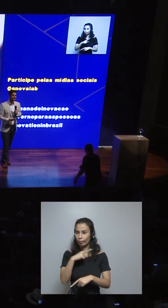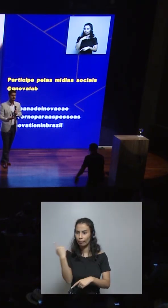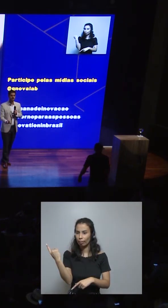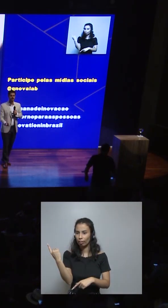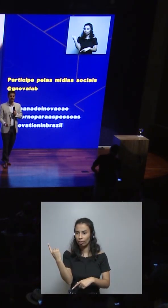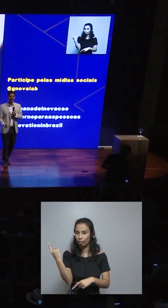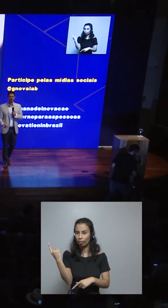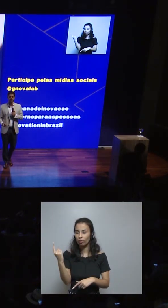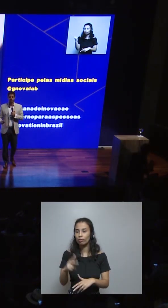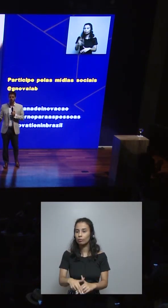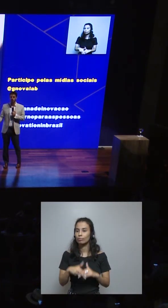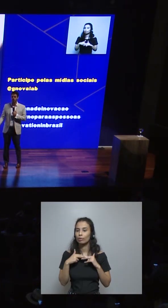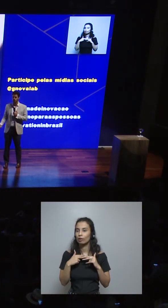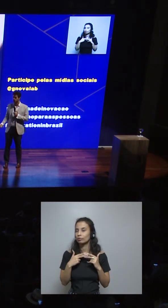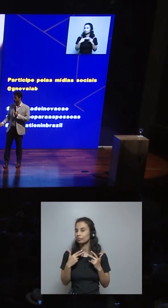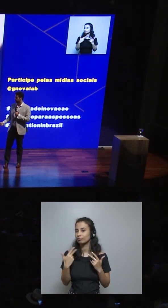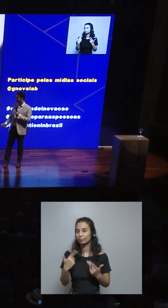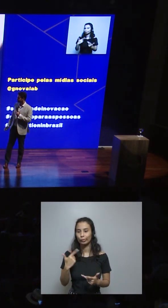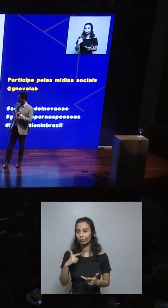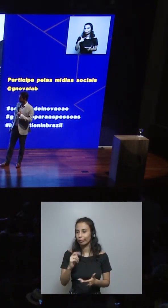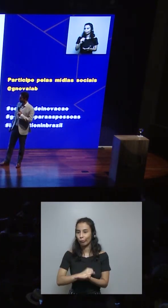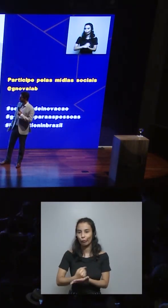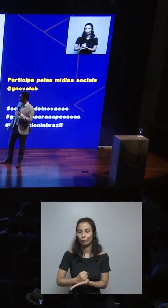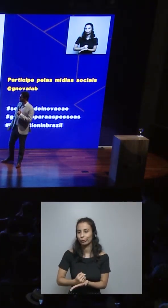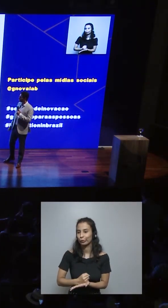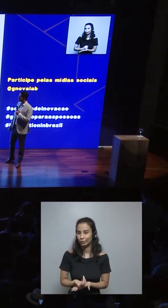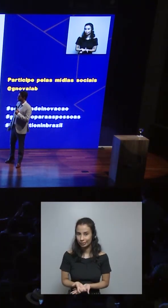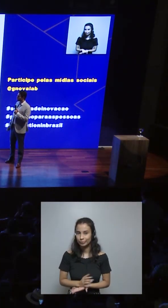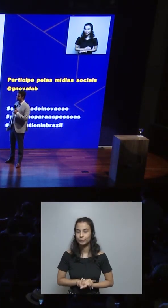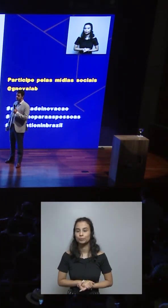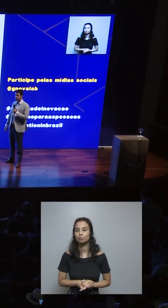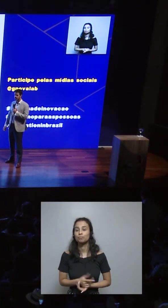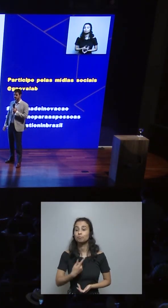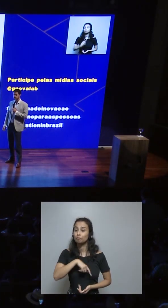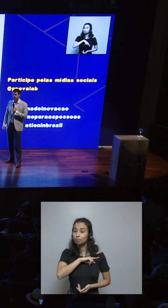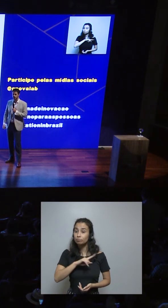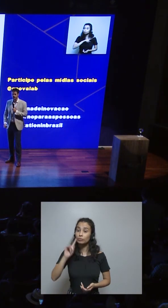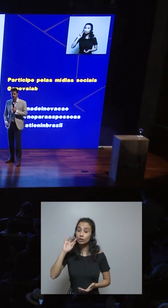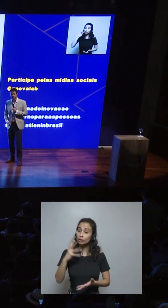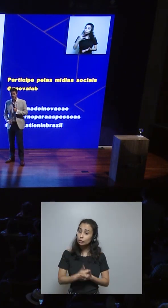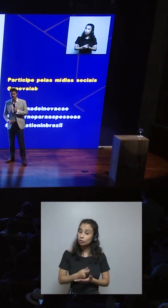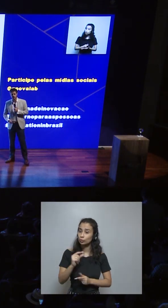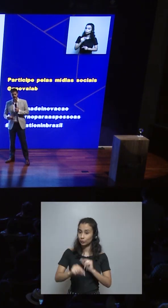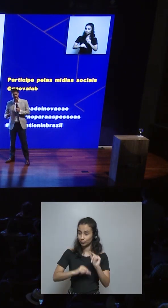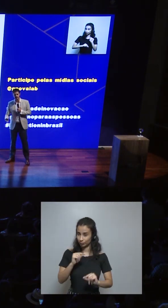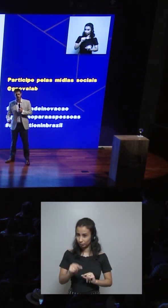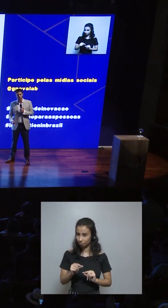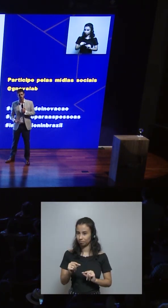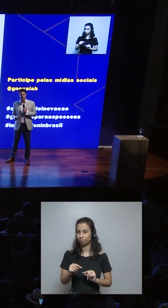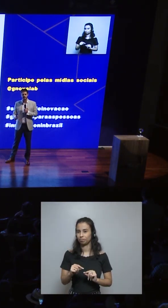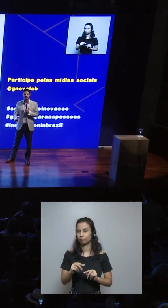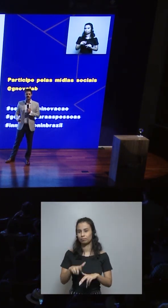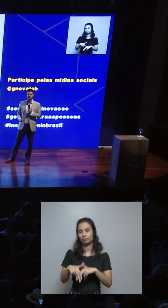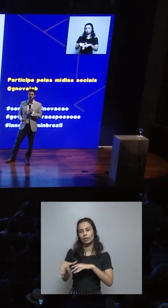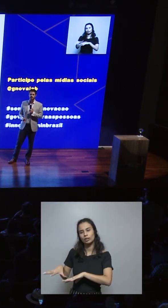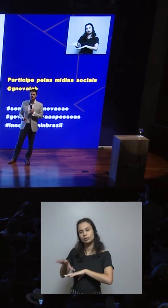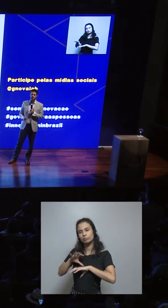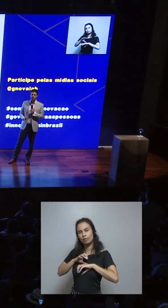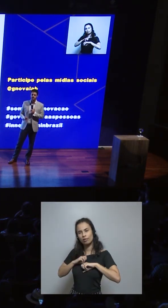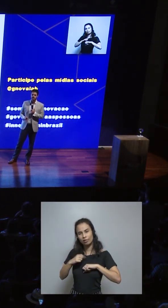factura explotaba sin que usted tuviera un control efectivo. Lo que decidimos hacer